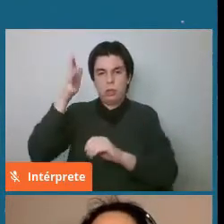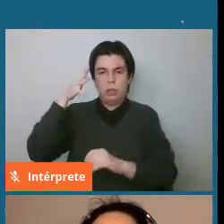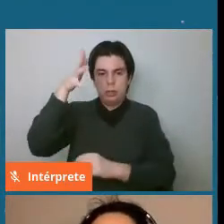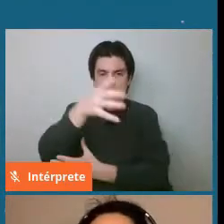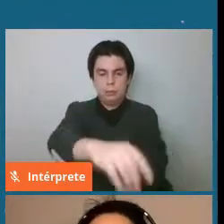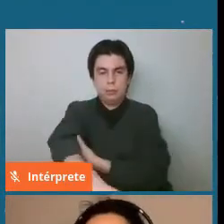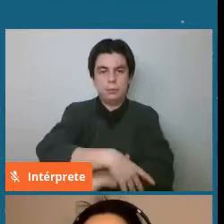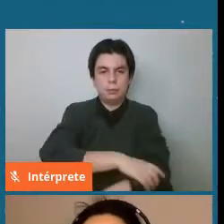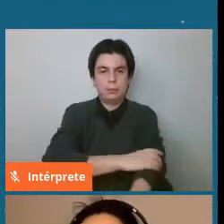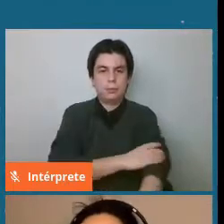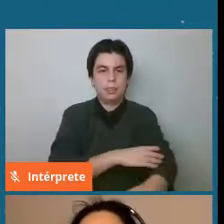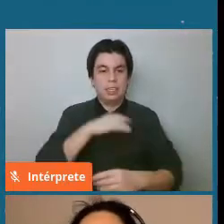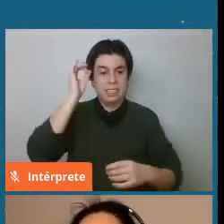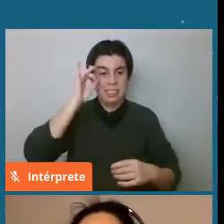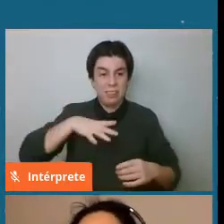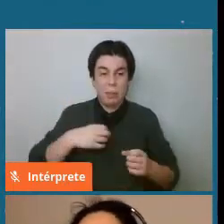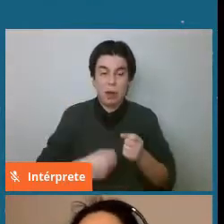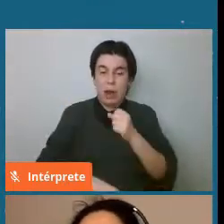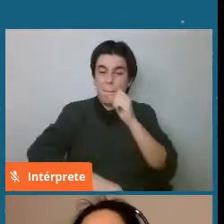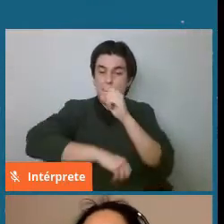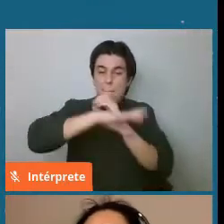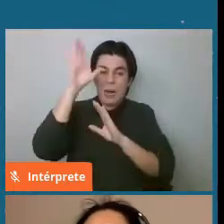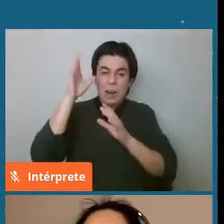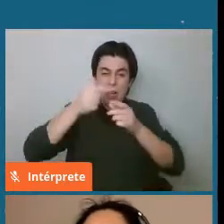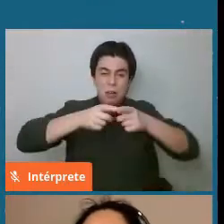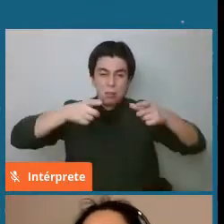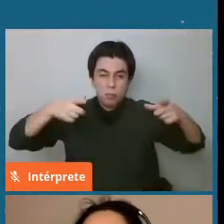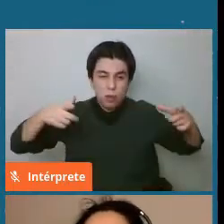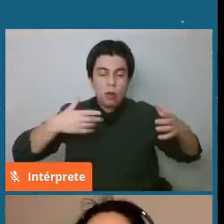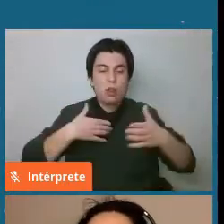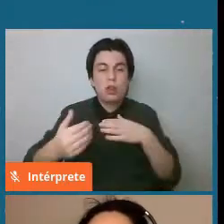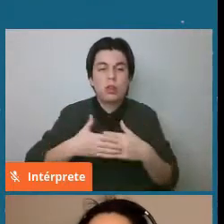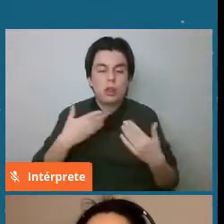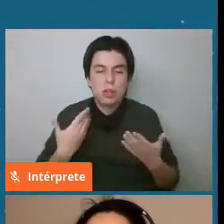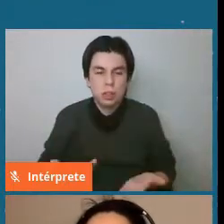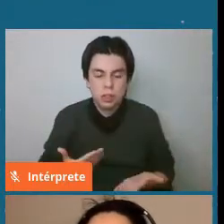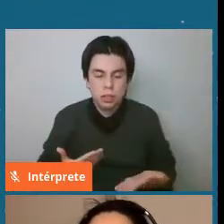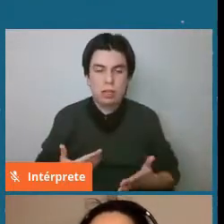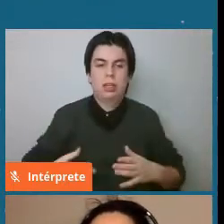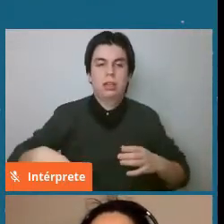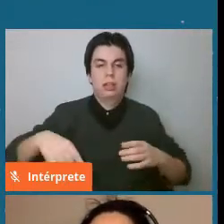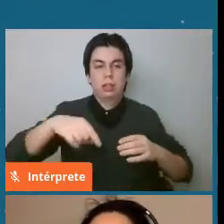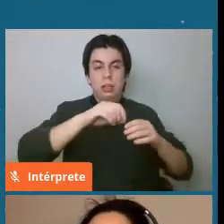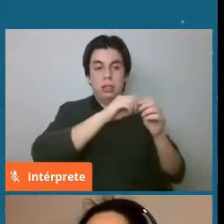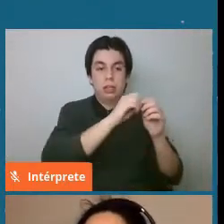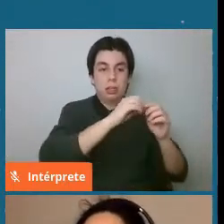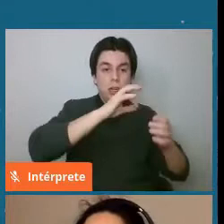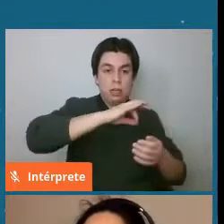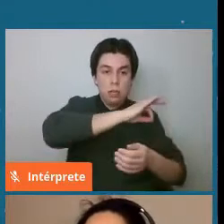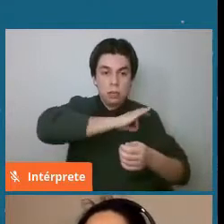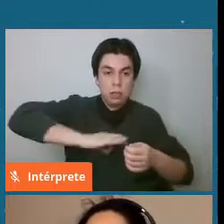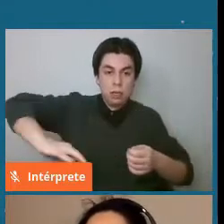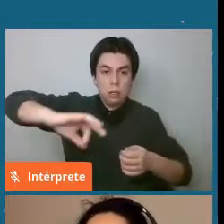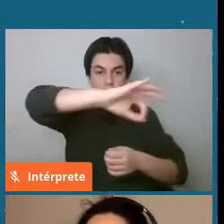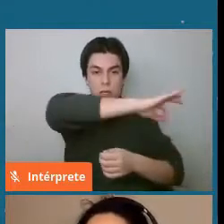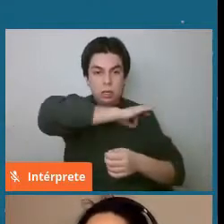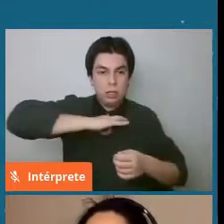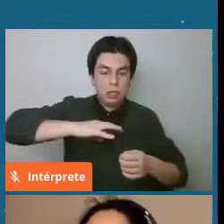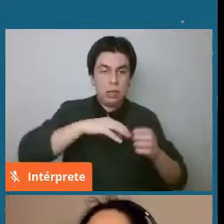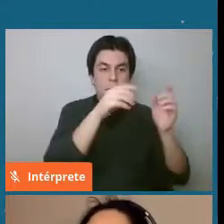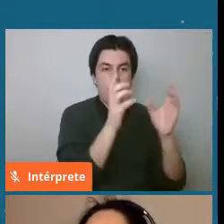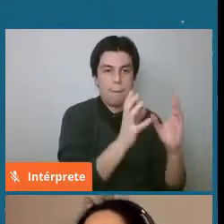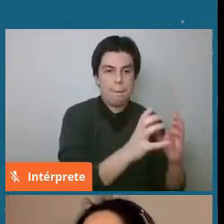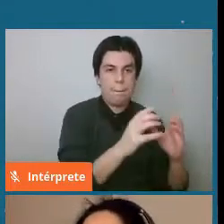sabemos que la gran mayoría de los asteroides se encuentra ubicado entre la órbita de Marte y Júpiter, acá.